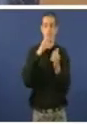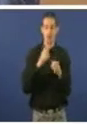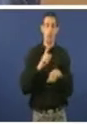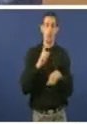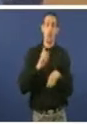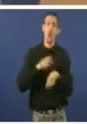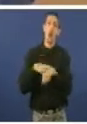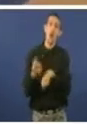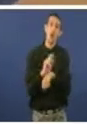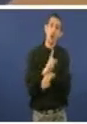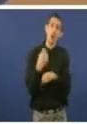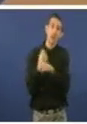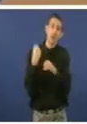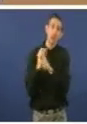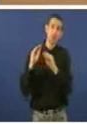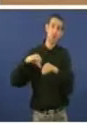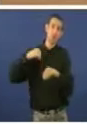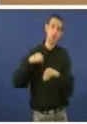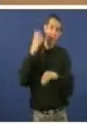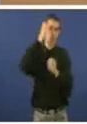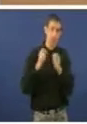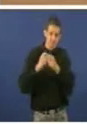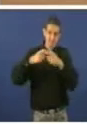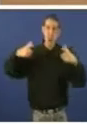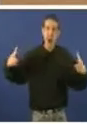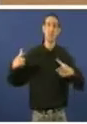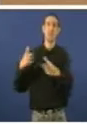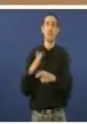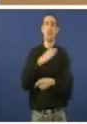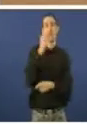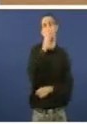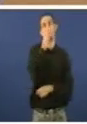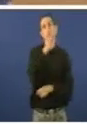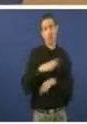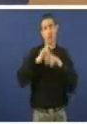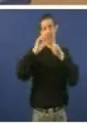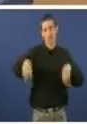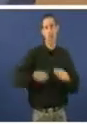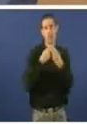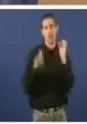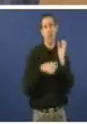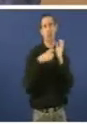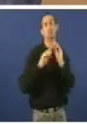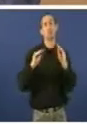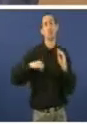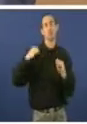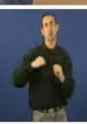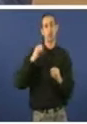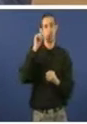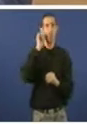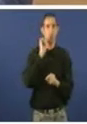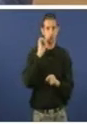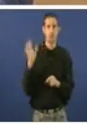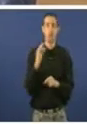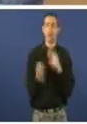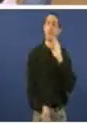da Coruña e por comprometernos a facer unha reforma integral do hospital de Ourense e por iniciar un novo